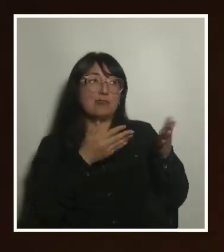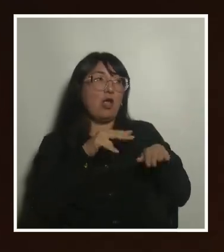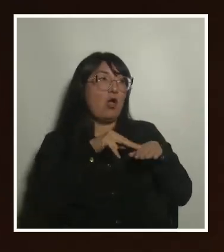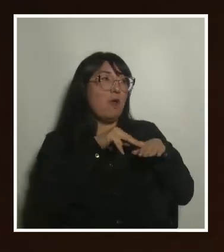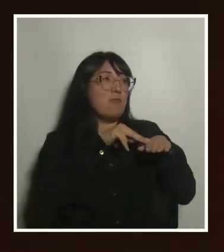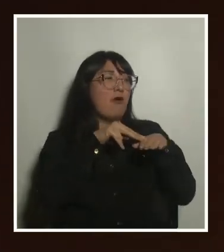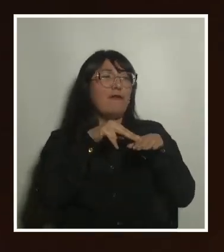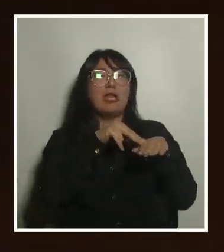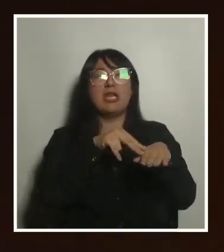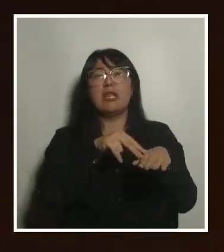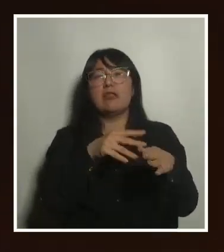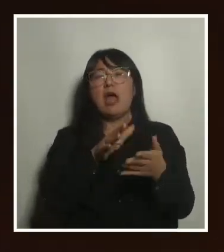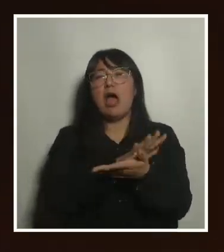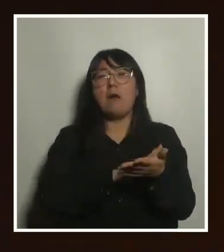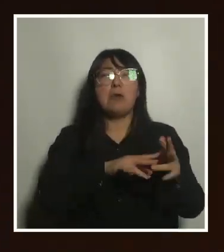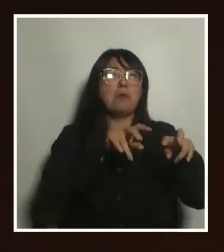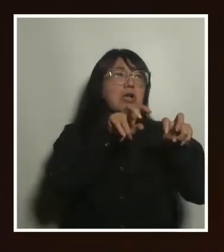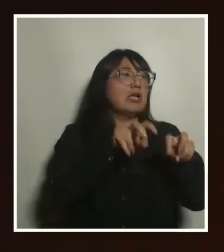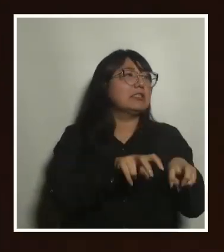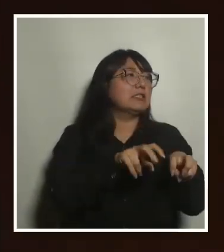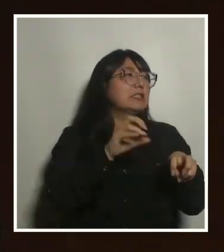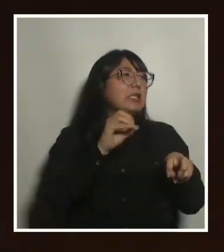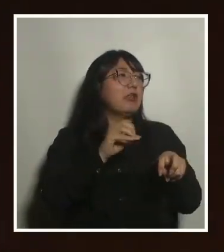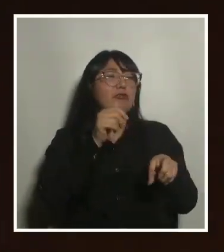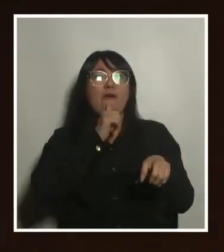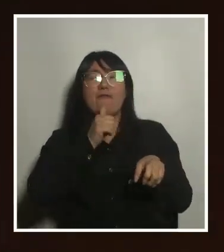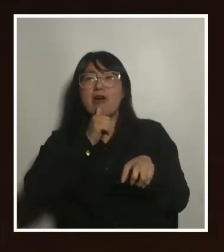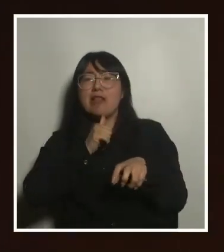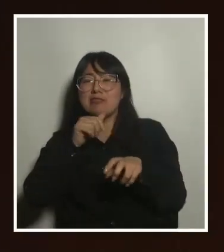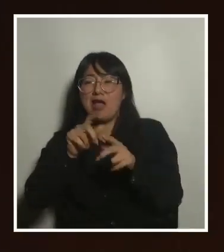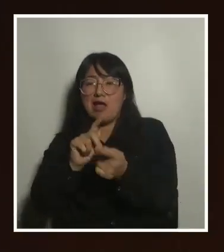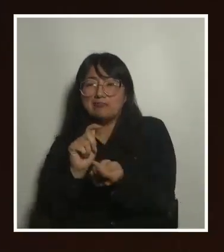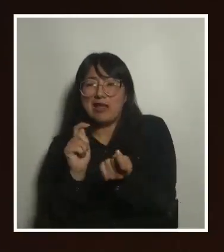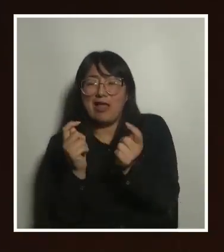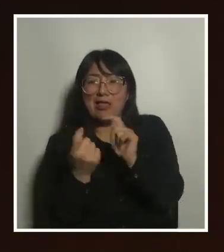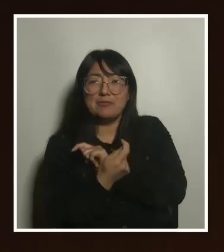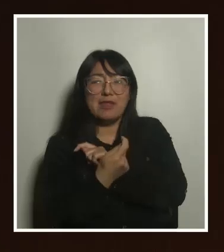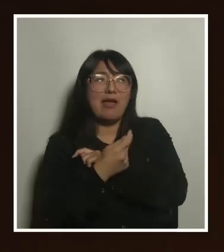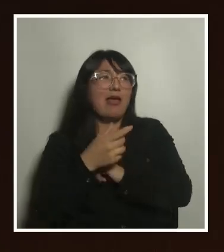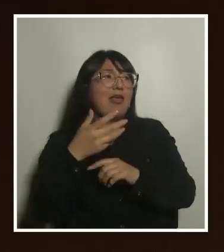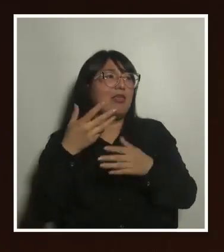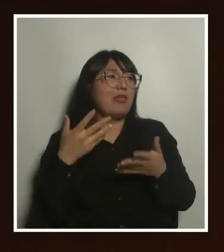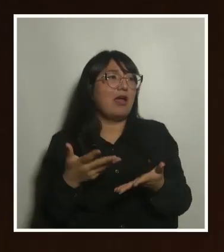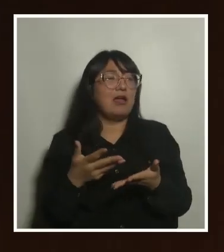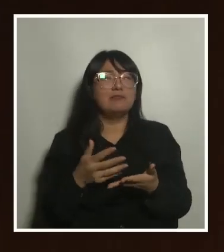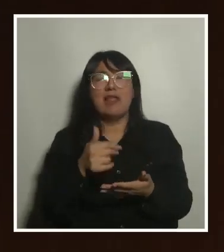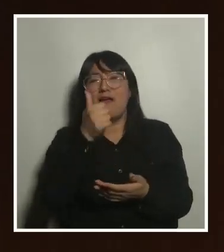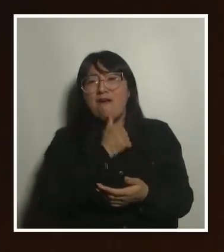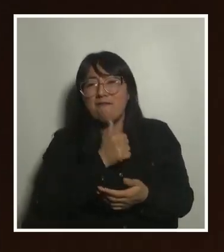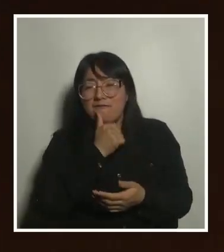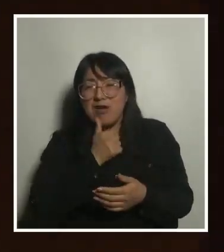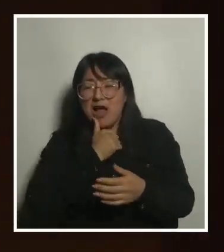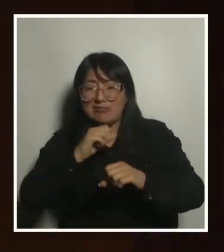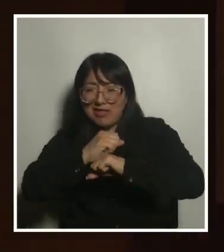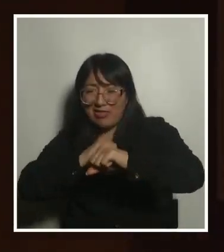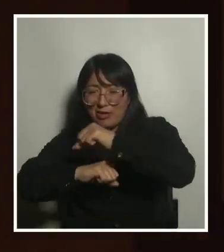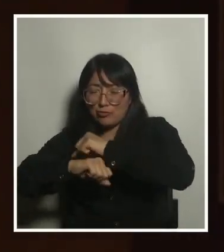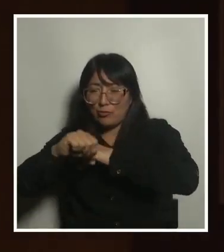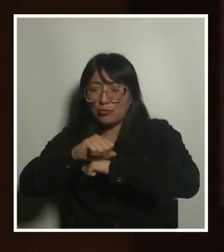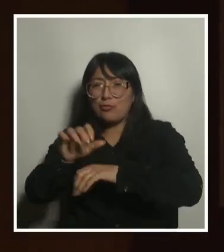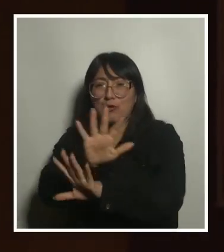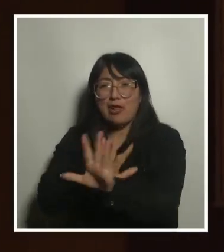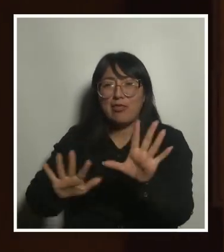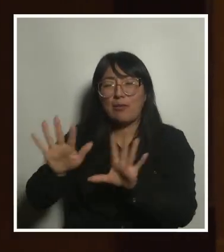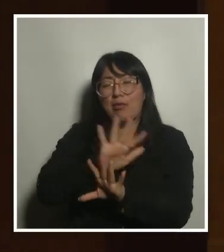cotidiana, unos itinerarios que no están adaptados, una falta de mobiliario urbano, una falta de infraestructuras del cuidado,